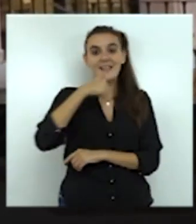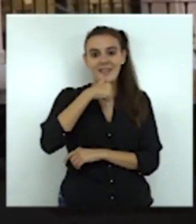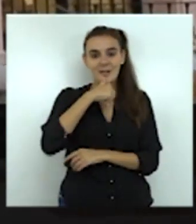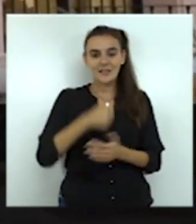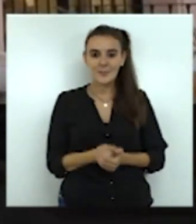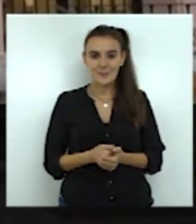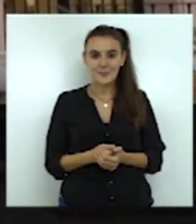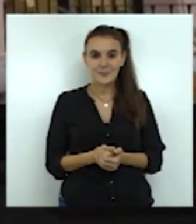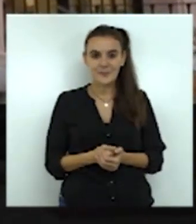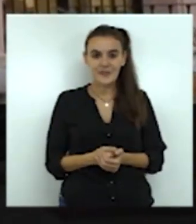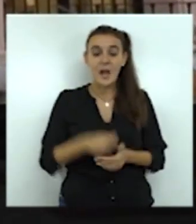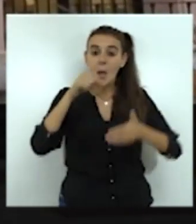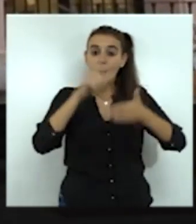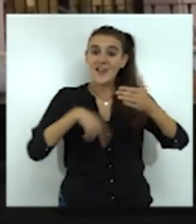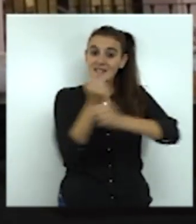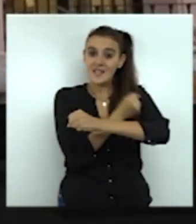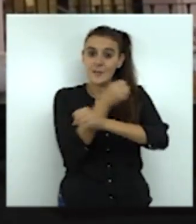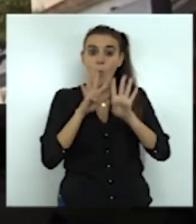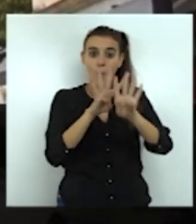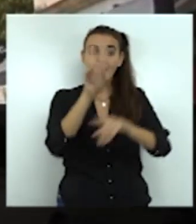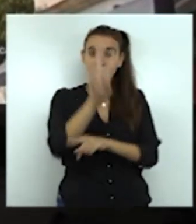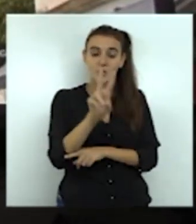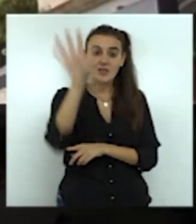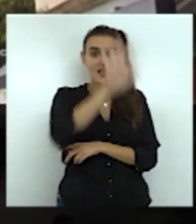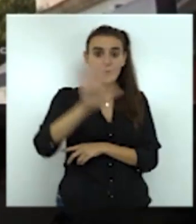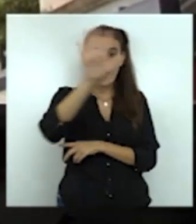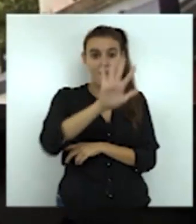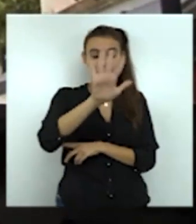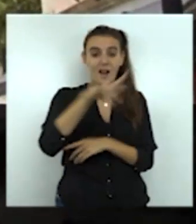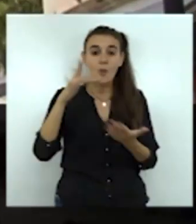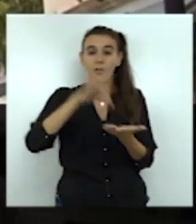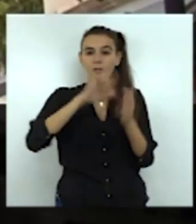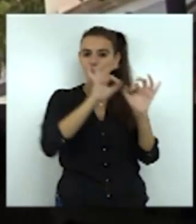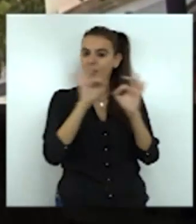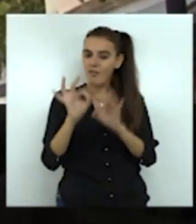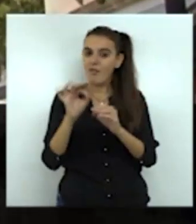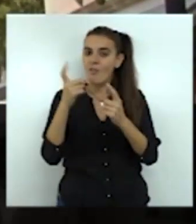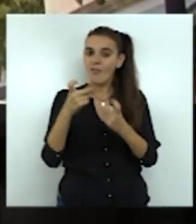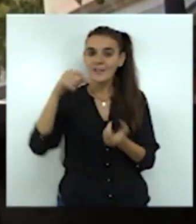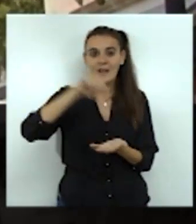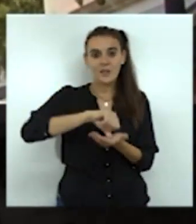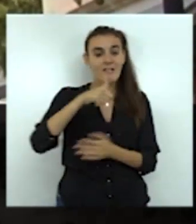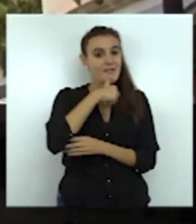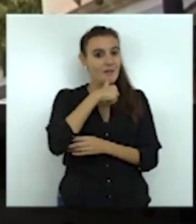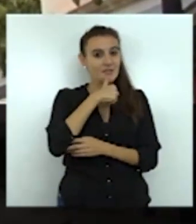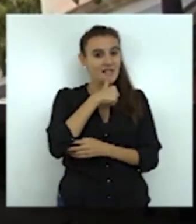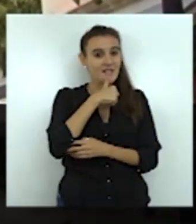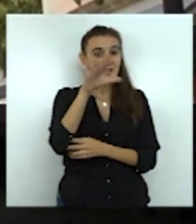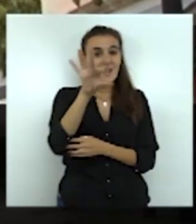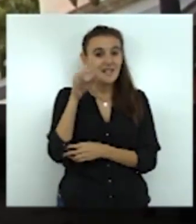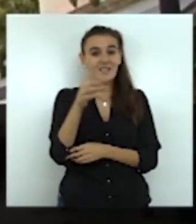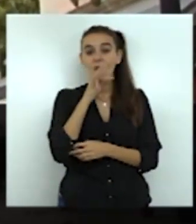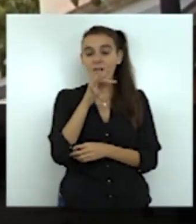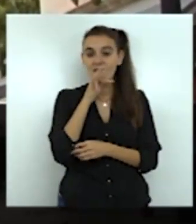previstas dos huelgas generales a nivel nacional, aunque la fecha concreta para la ciudad de Ceuta aún está por determinar. Desde los sindicatos